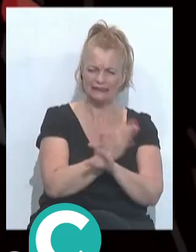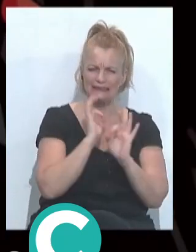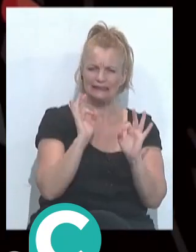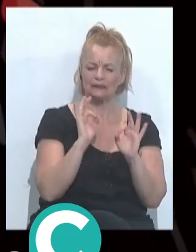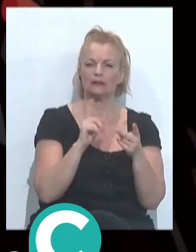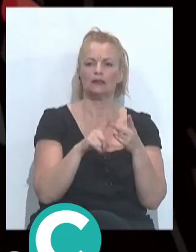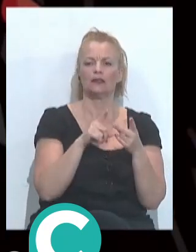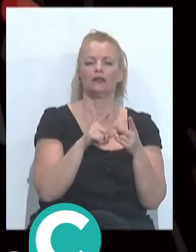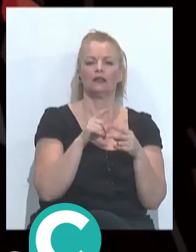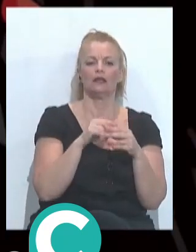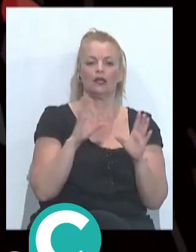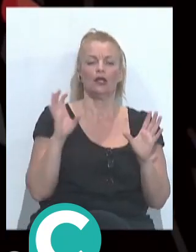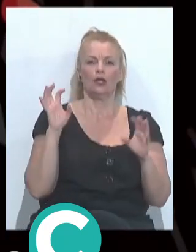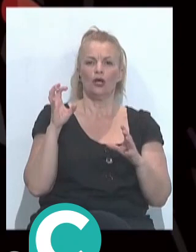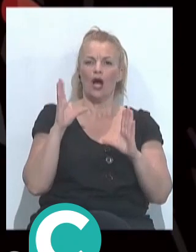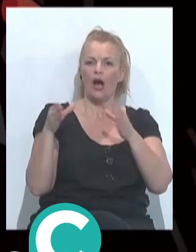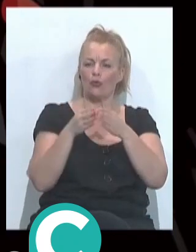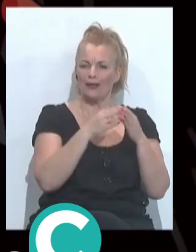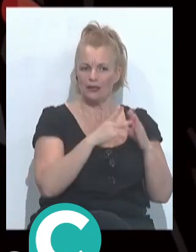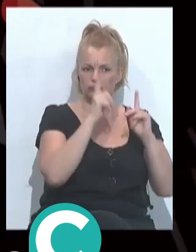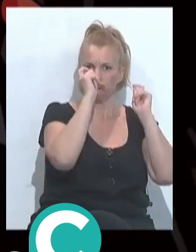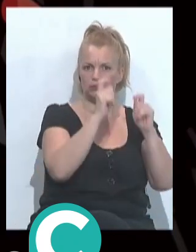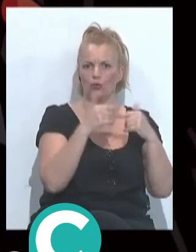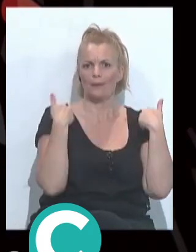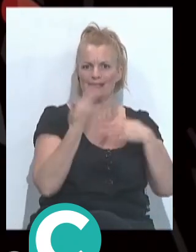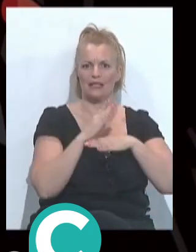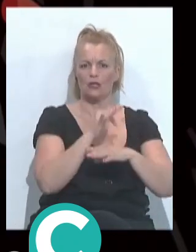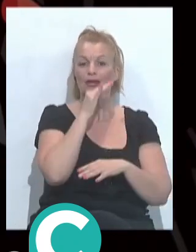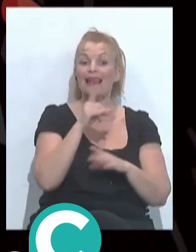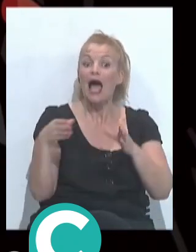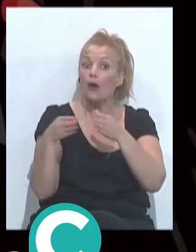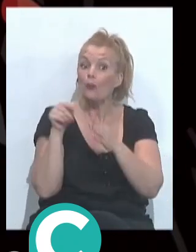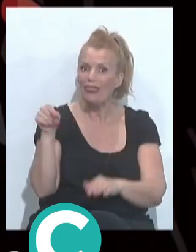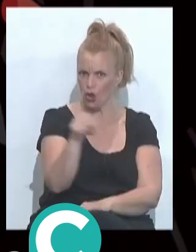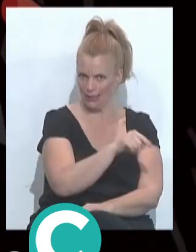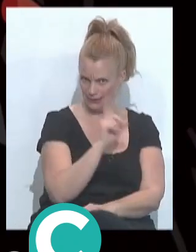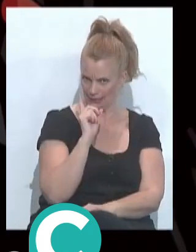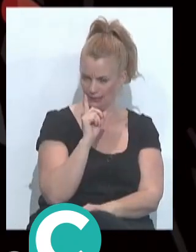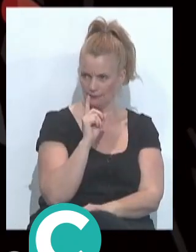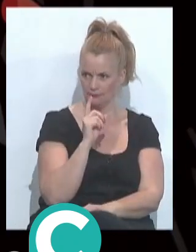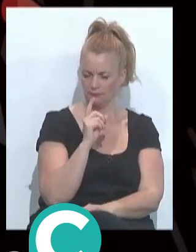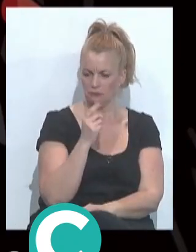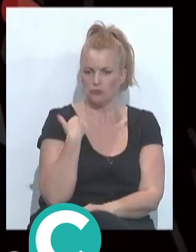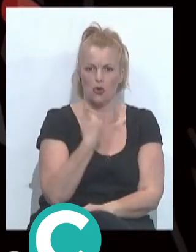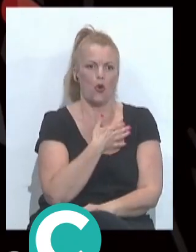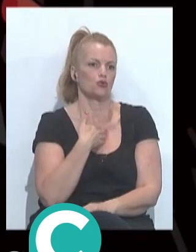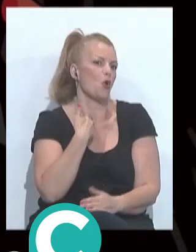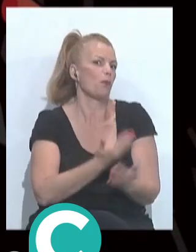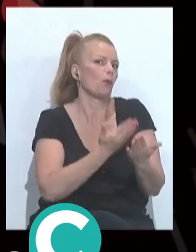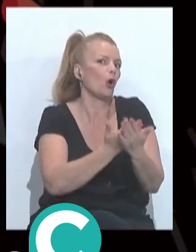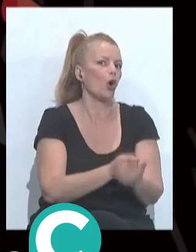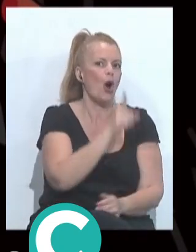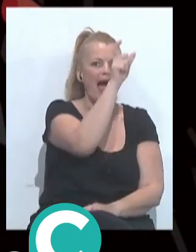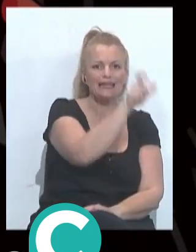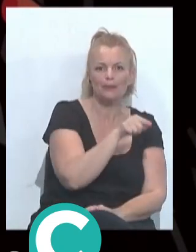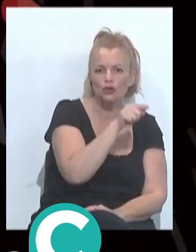se ponía las agrupaciones, designaba un representante de jurado, las agrupaciones. Decía, bueno, pues yo propongo a fulanito,